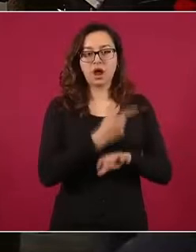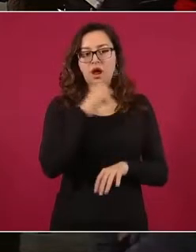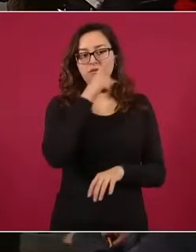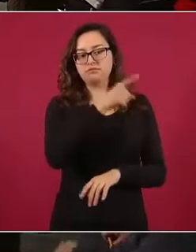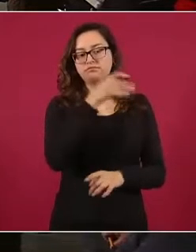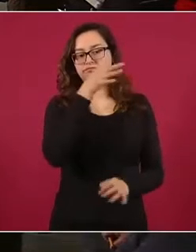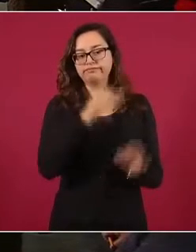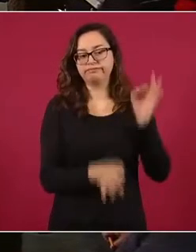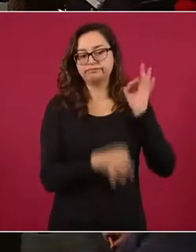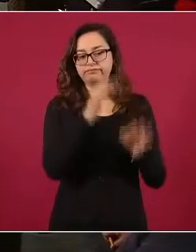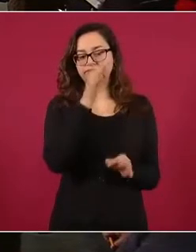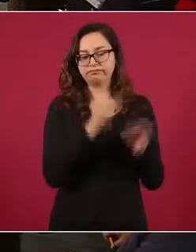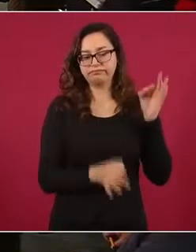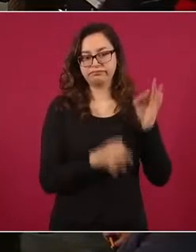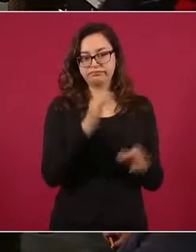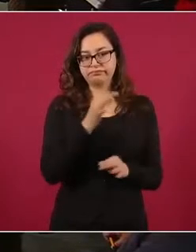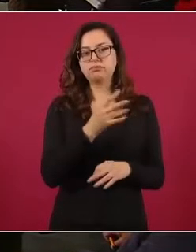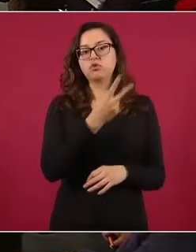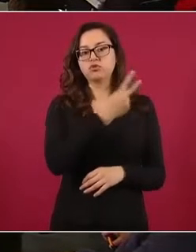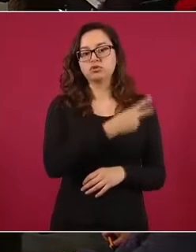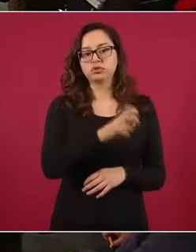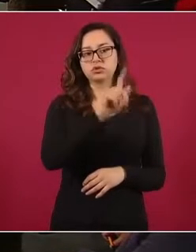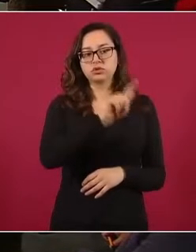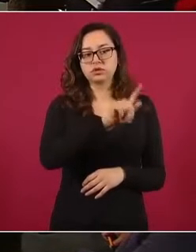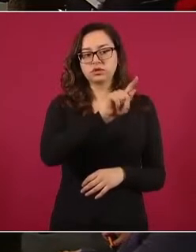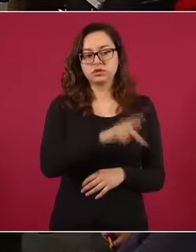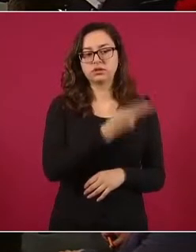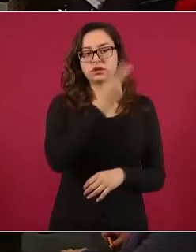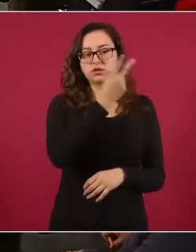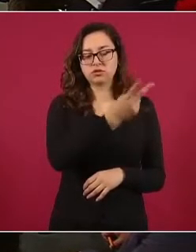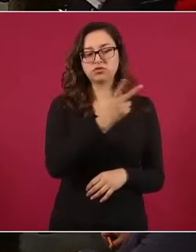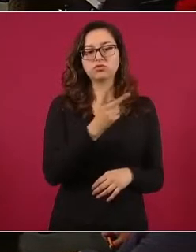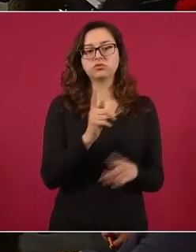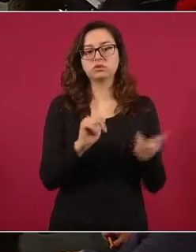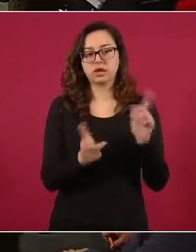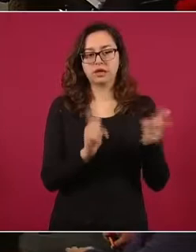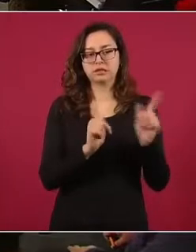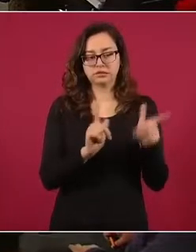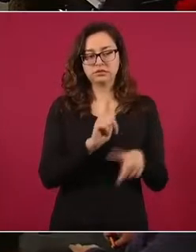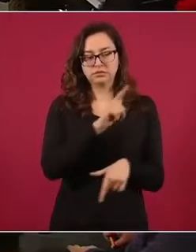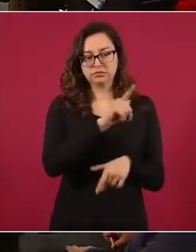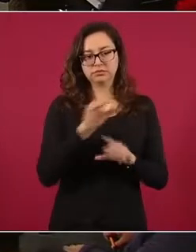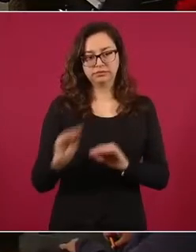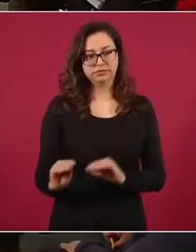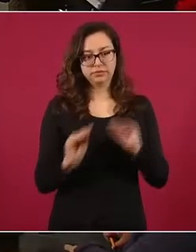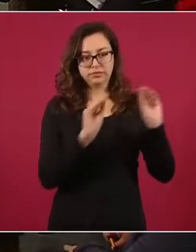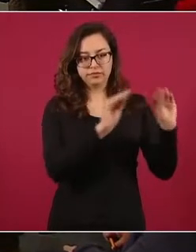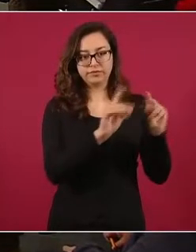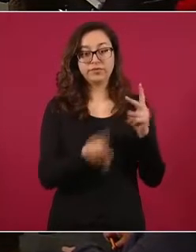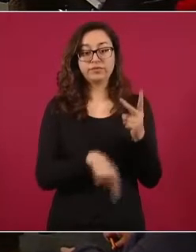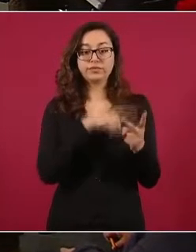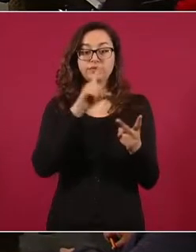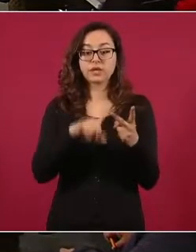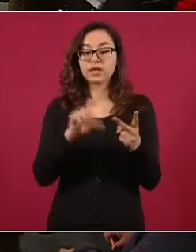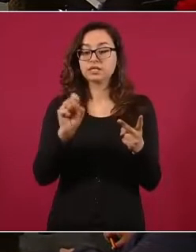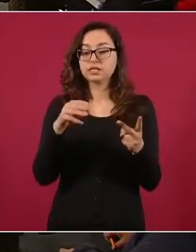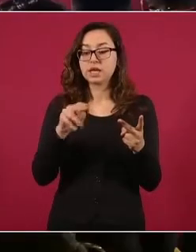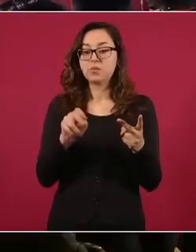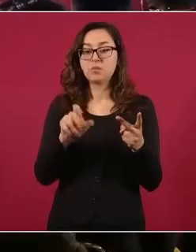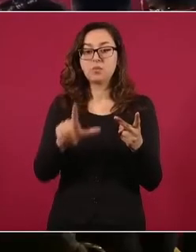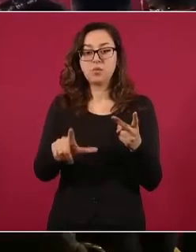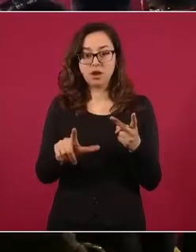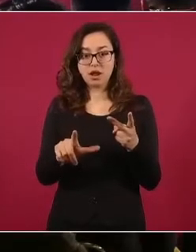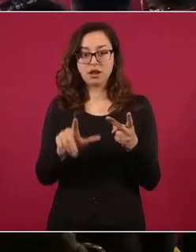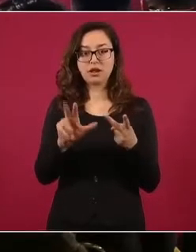en la Corte del Distrito 272 en el Estado de Texas. También Samuel R.,